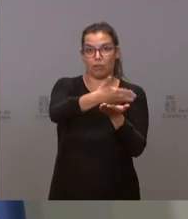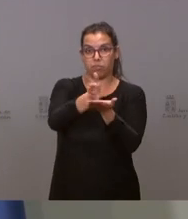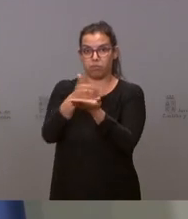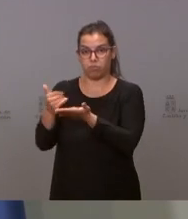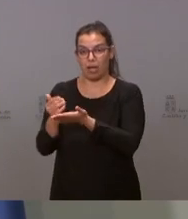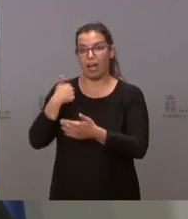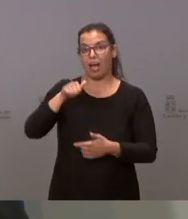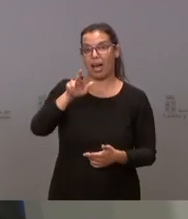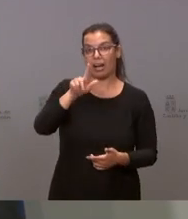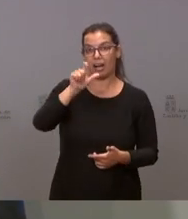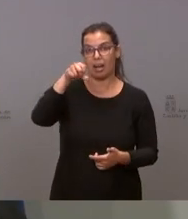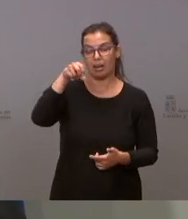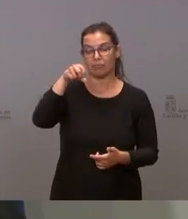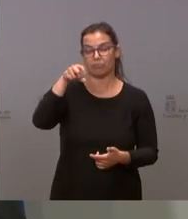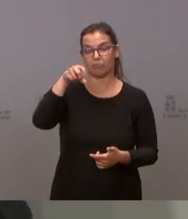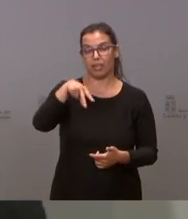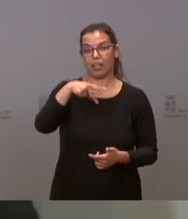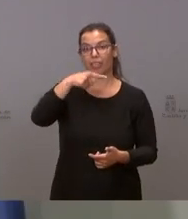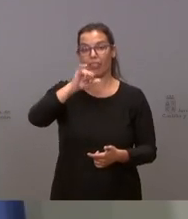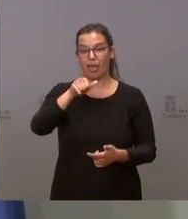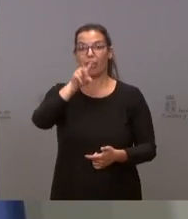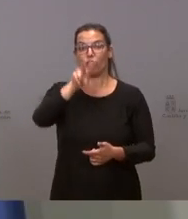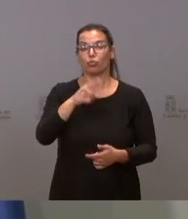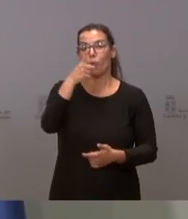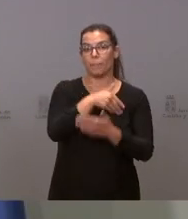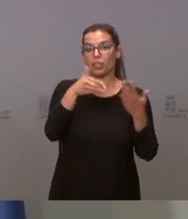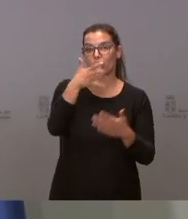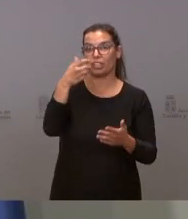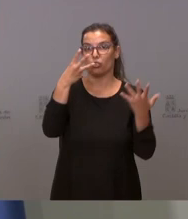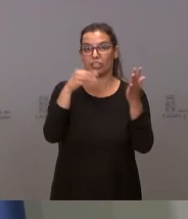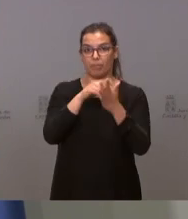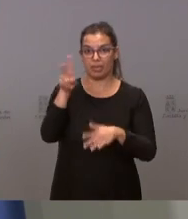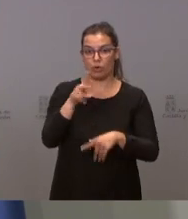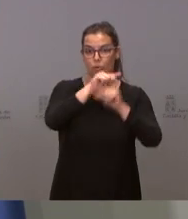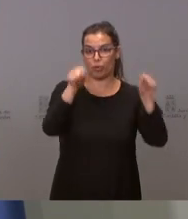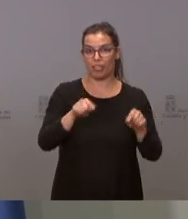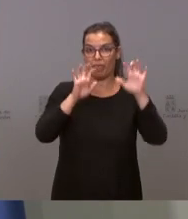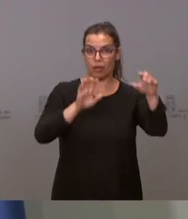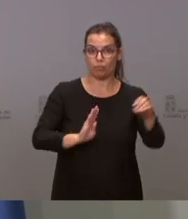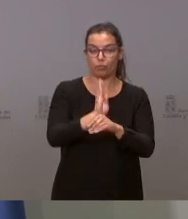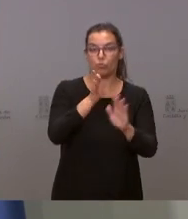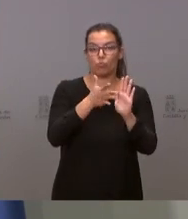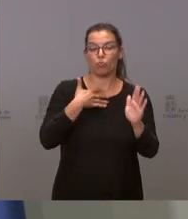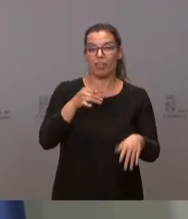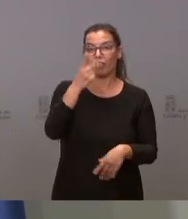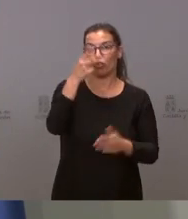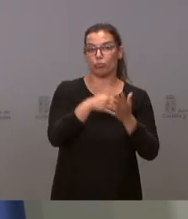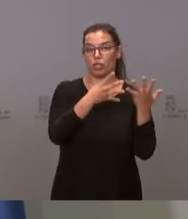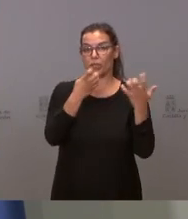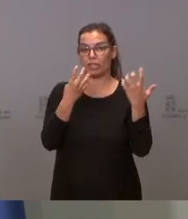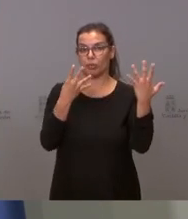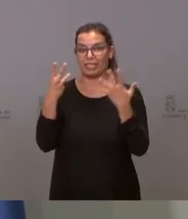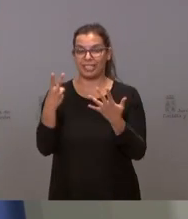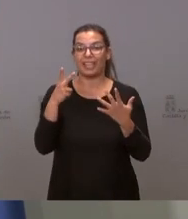en la provincia de León. Son 1.580.000 euros que va a permitir concentrar 2.997